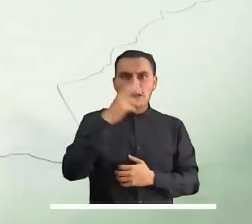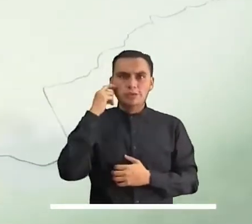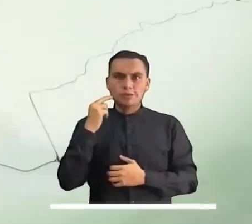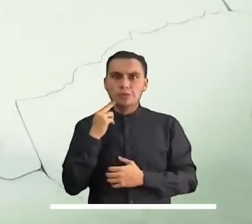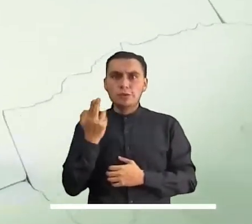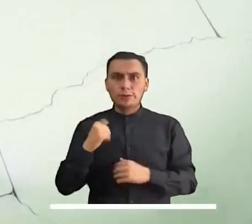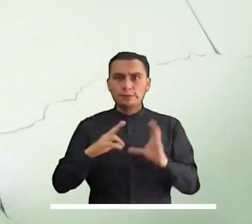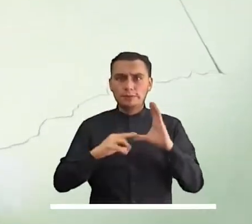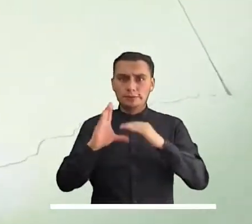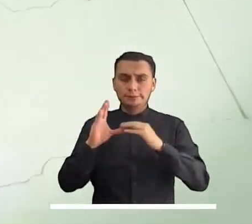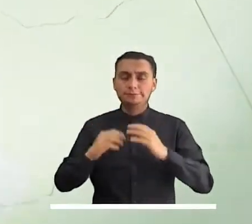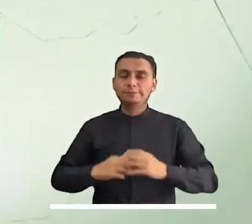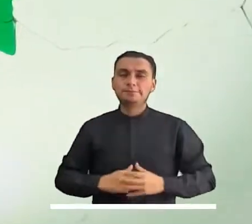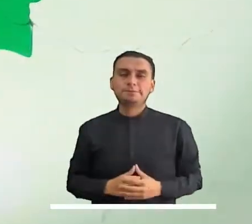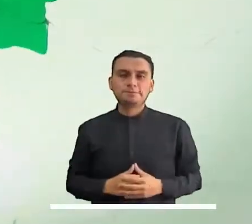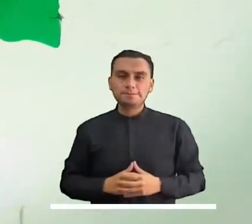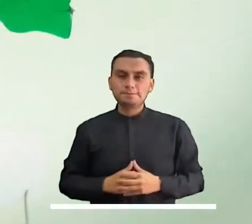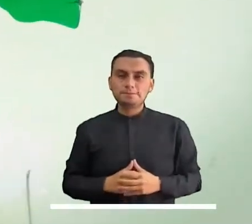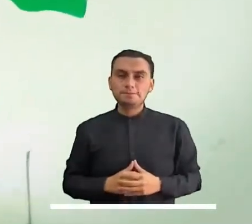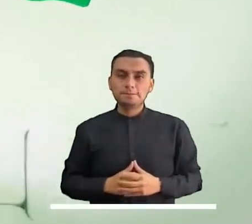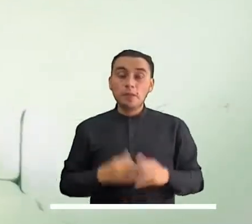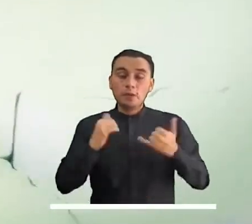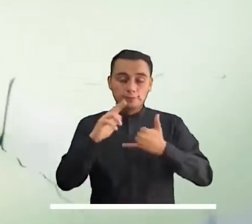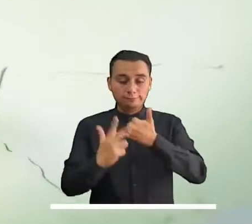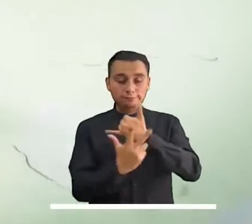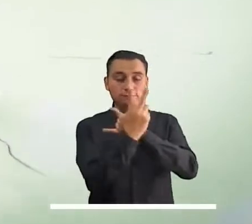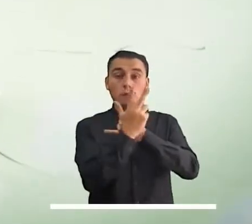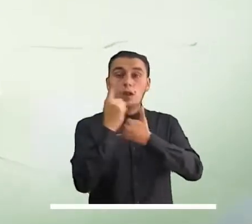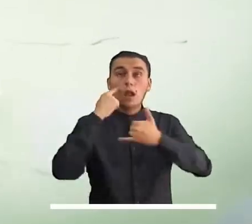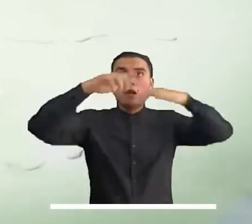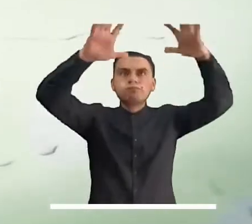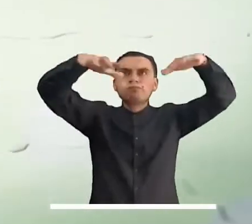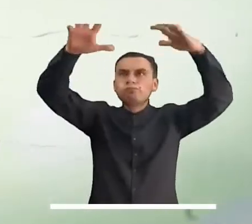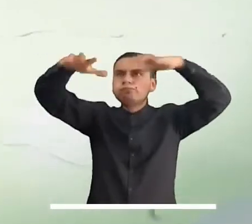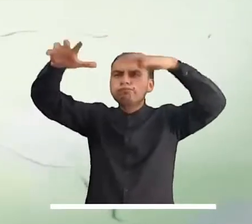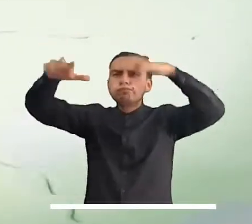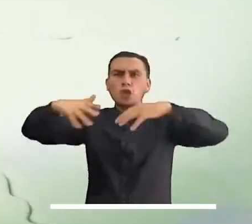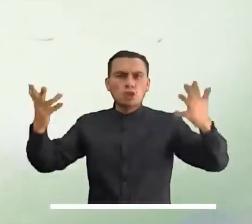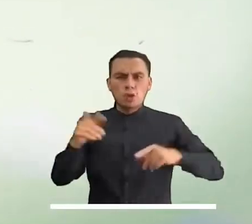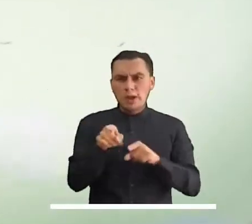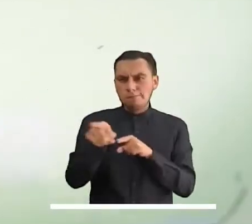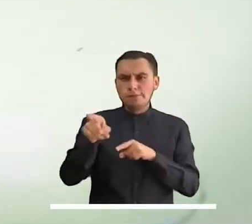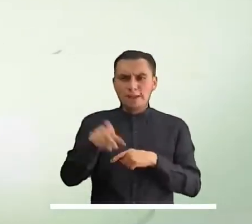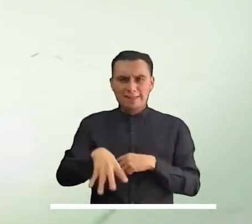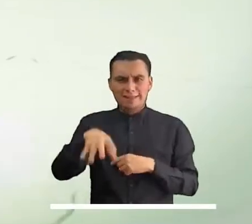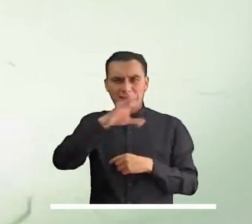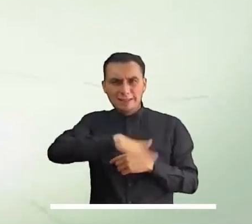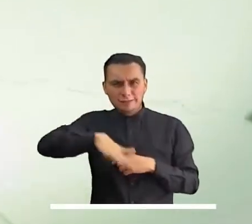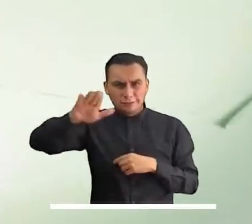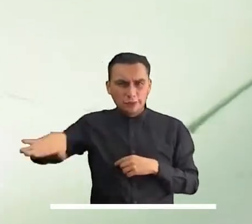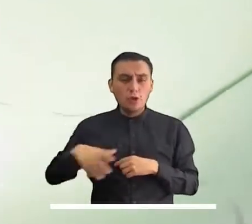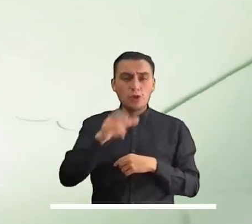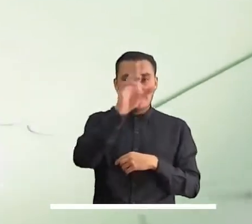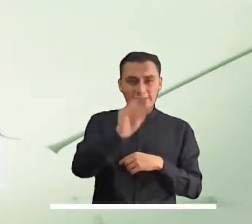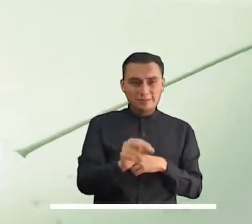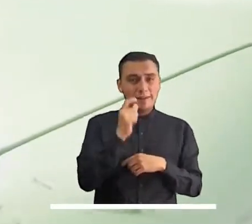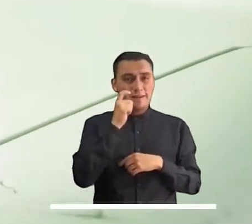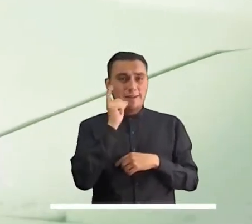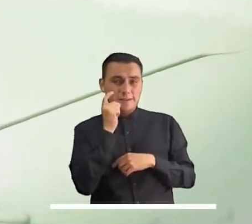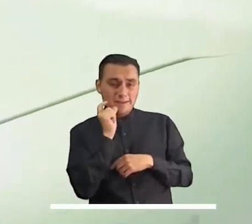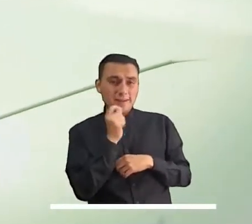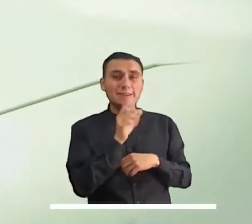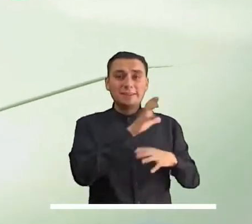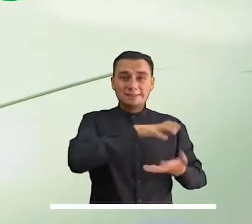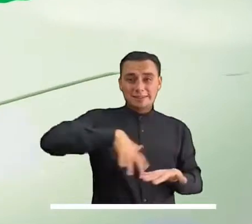áreas de Chocó y Cauca. Mientras tanto, en los Andes, las precipitaciones se concentrarían en sectores de Antioquia, Riz,